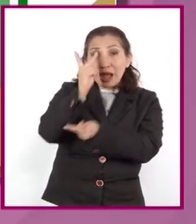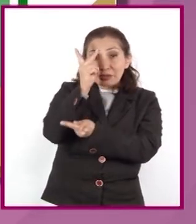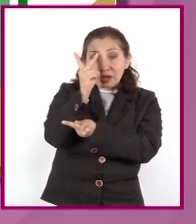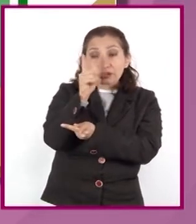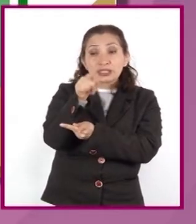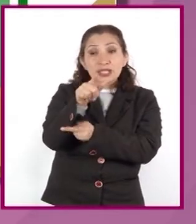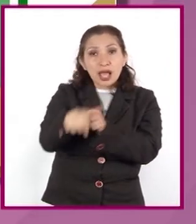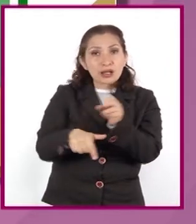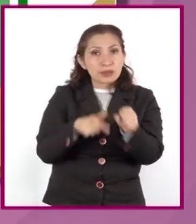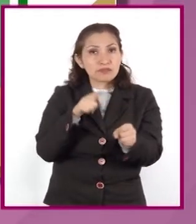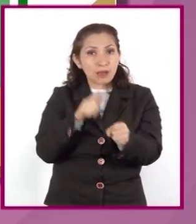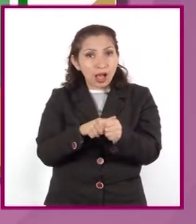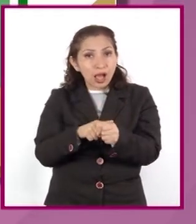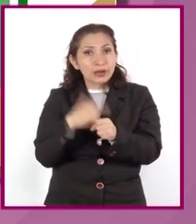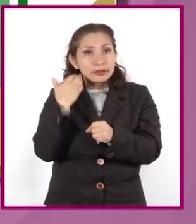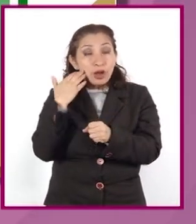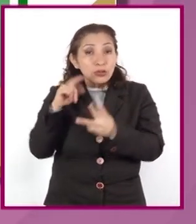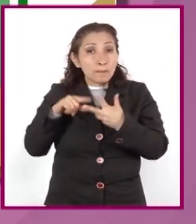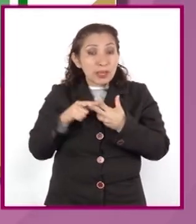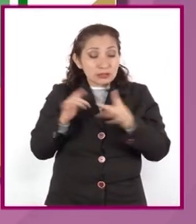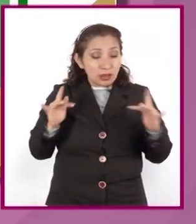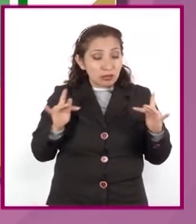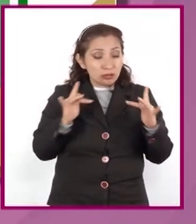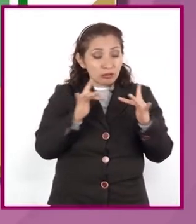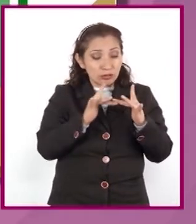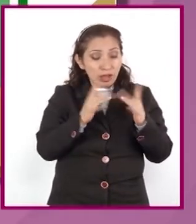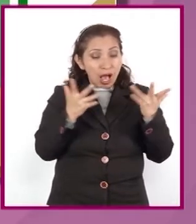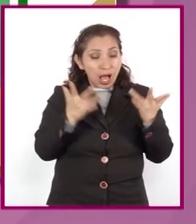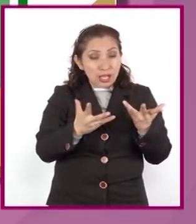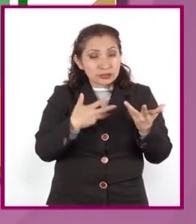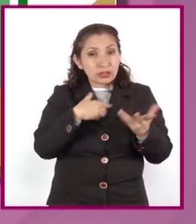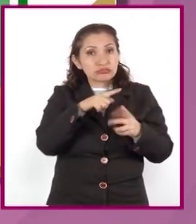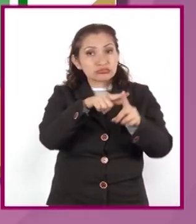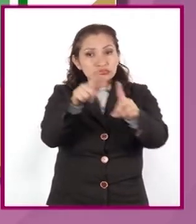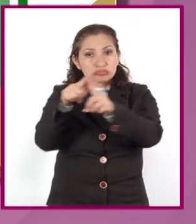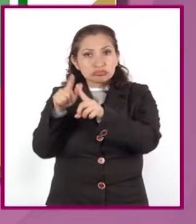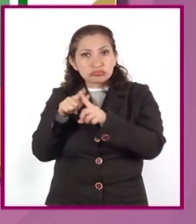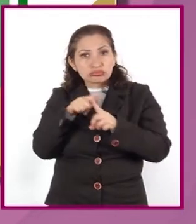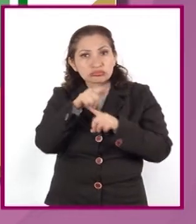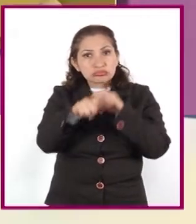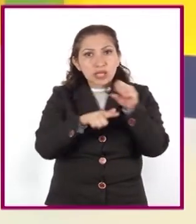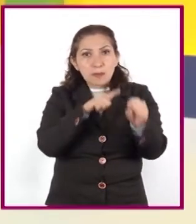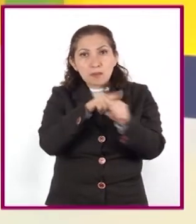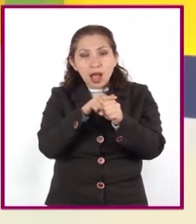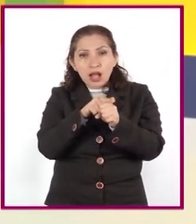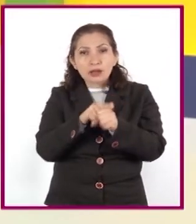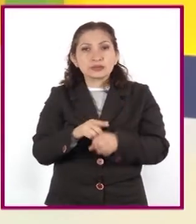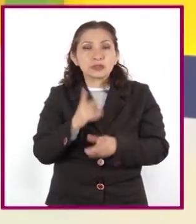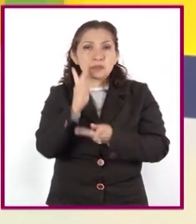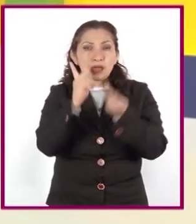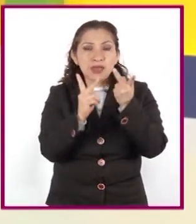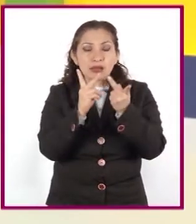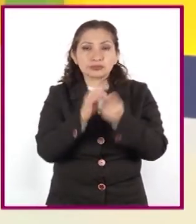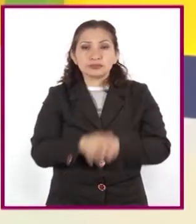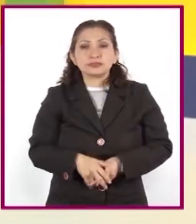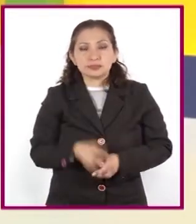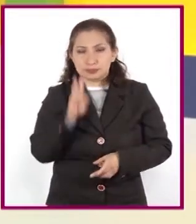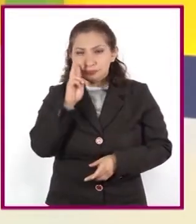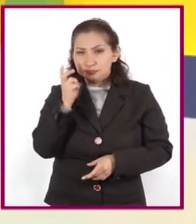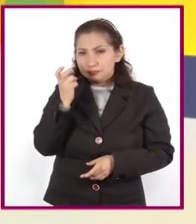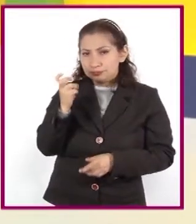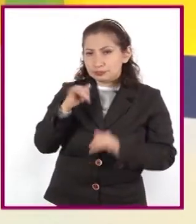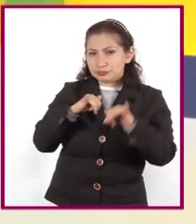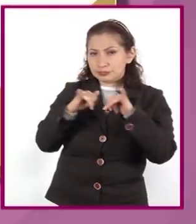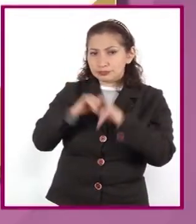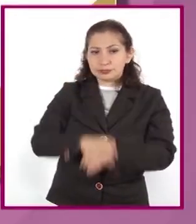y animales que al entrar en contacto generan una gran diversidad biológica. Observemos el siguiente